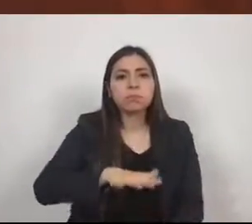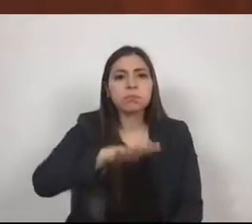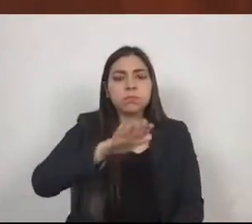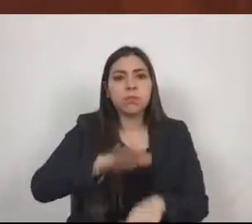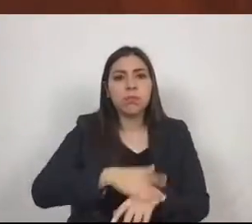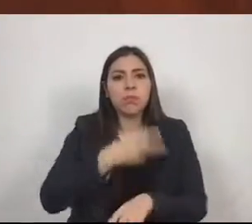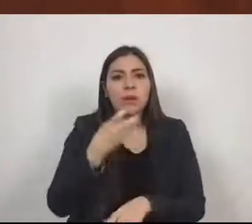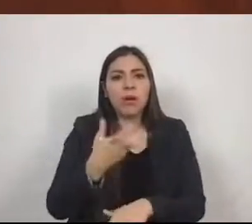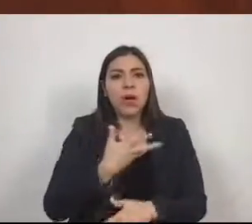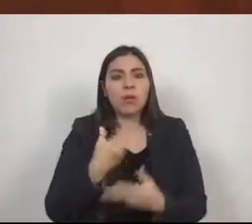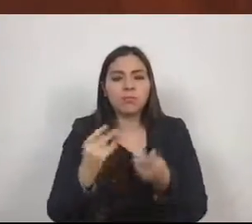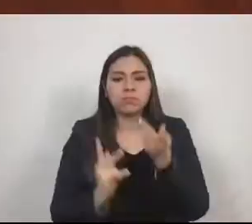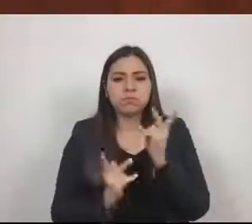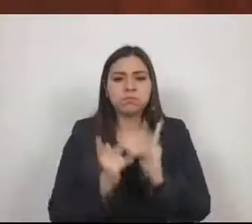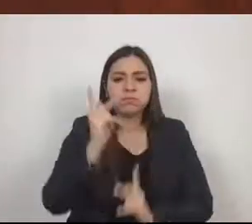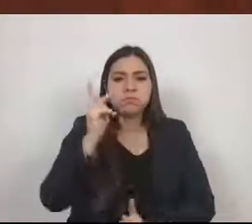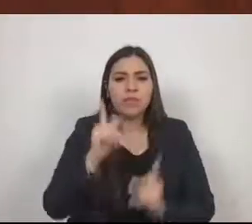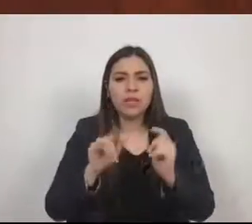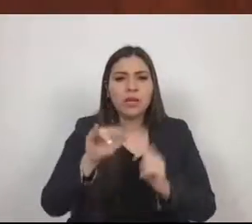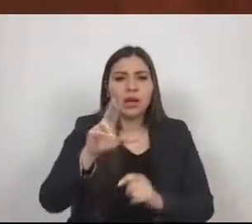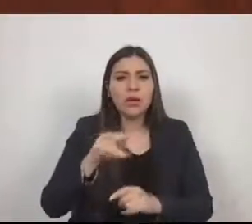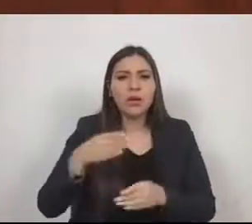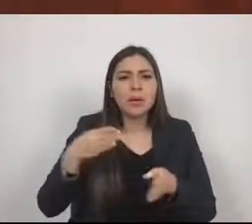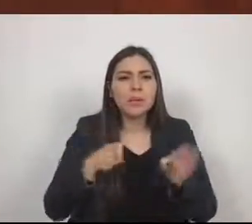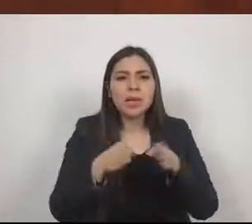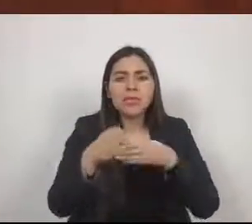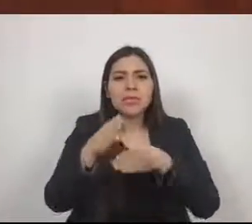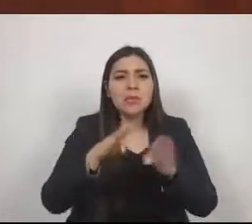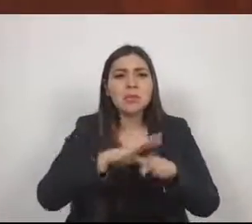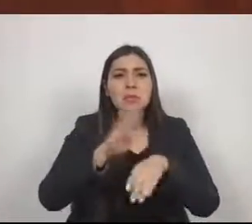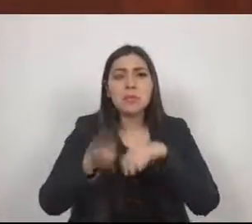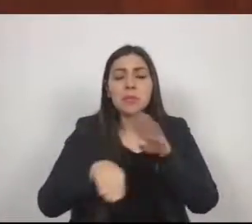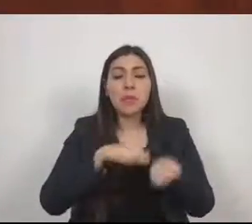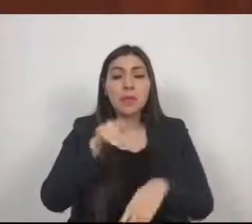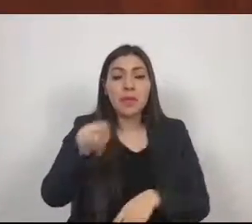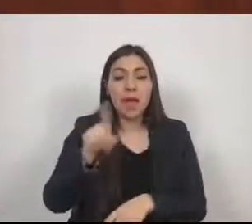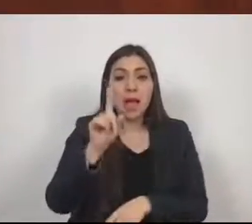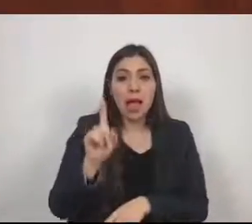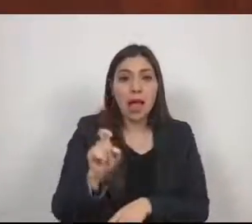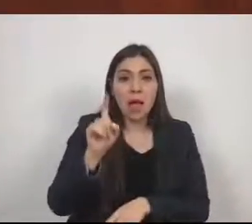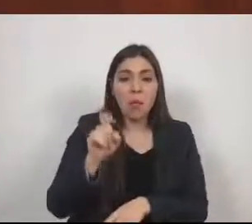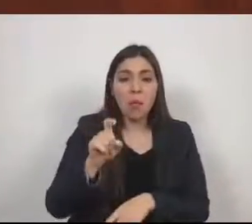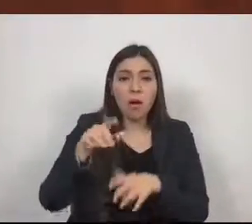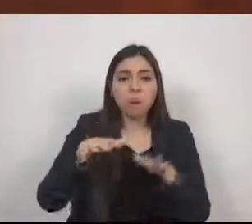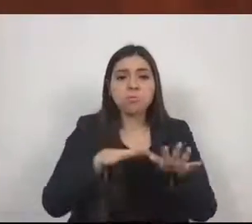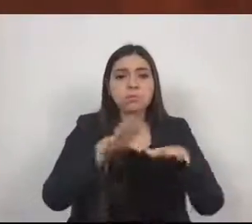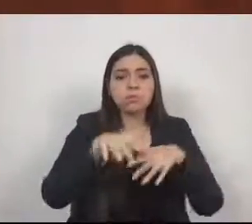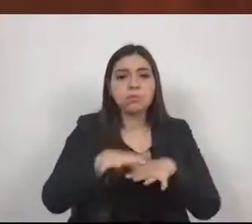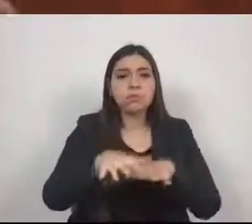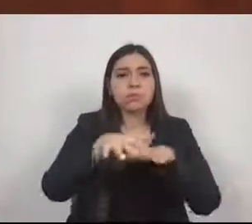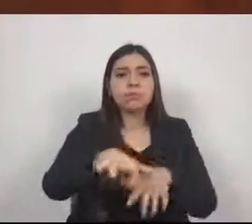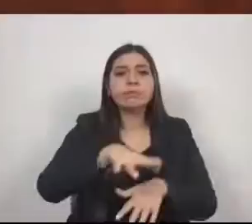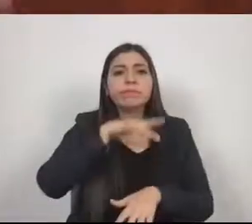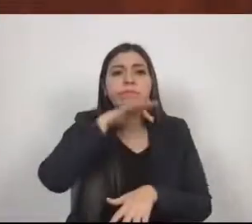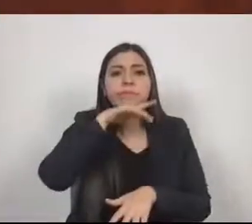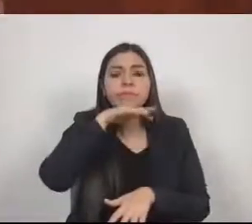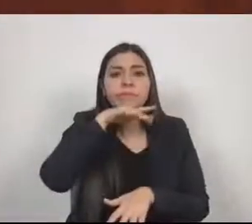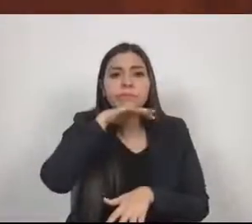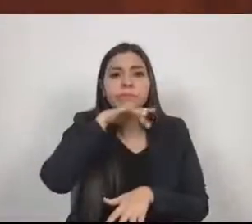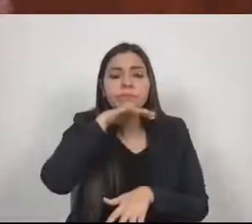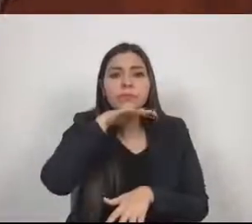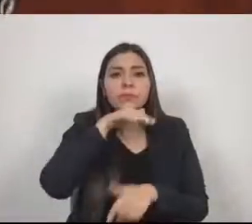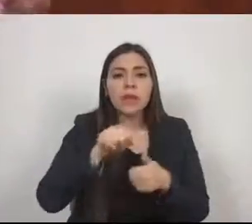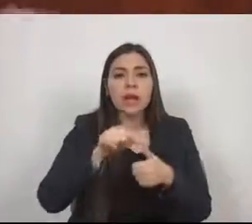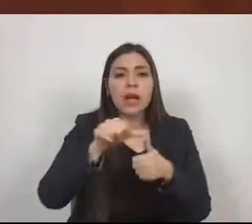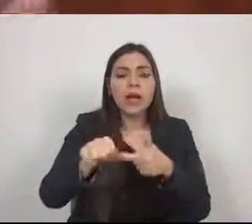lirio acuático, se han muerto todos los peces y esa agua baja contaminada a la planta que surte a fuentes de